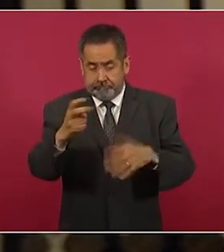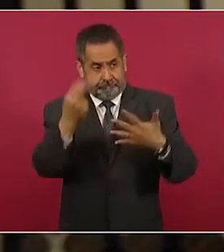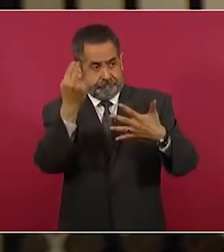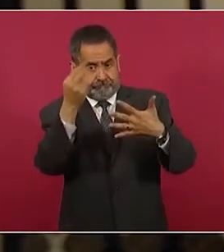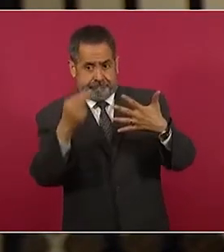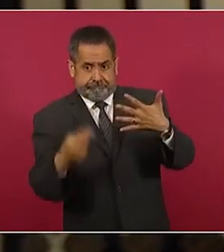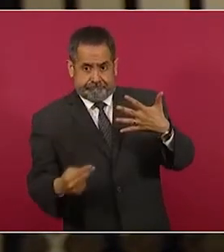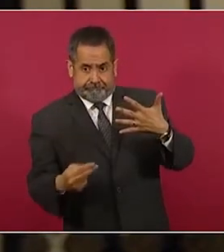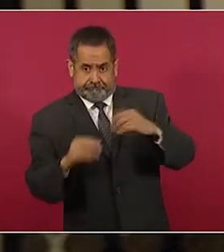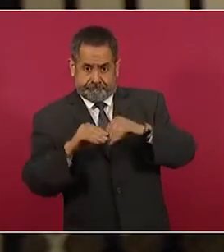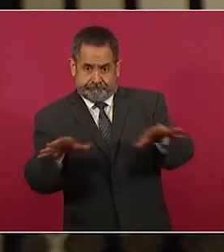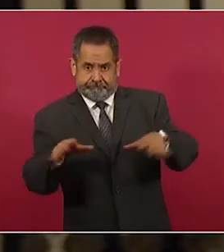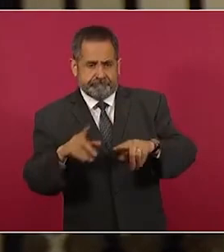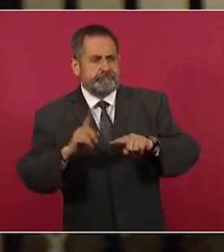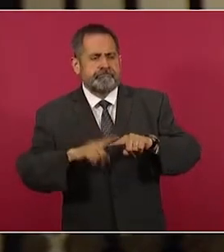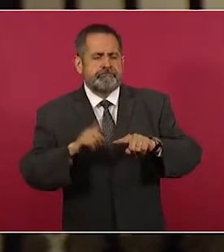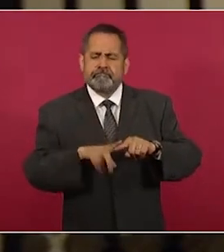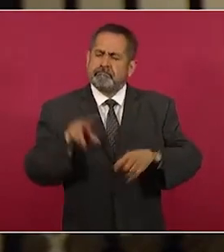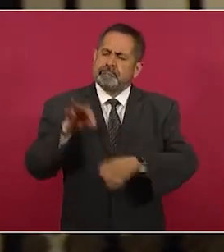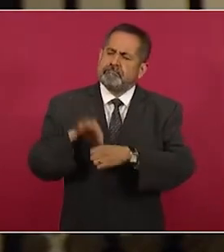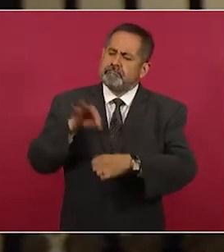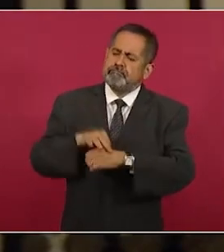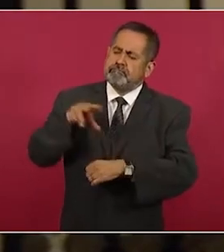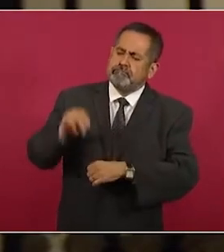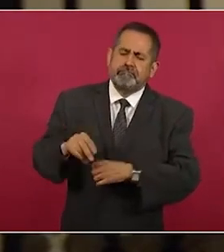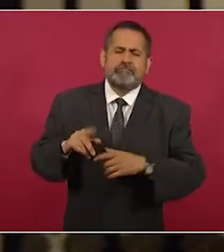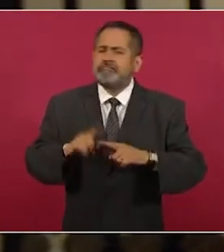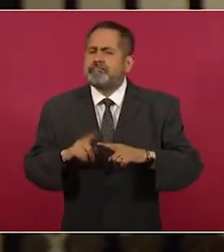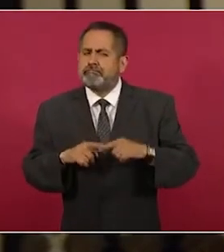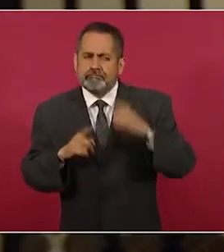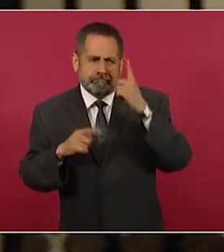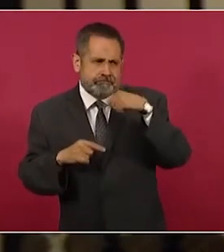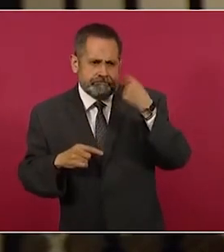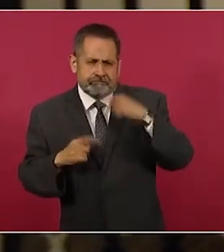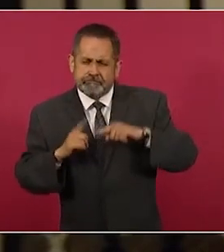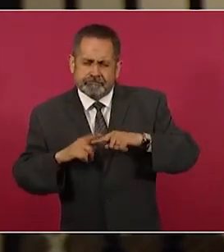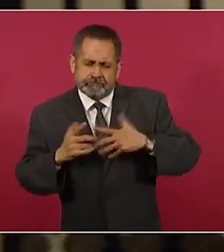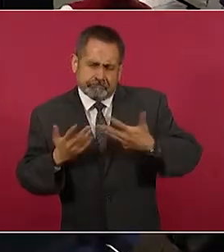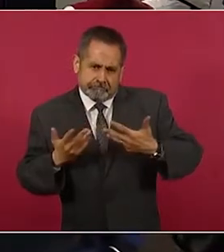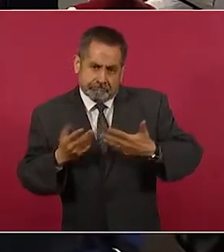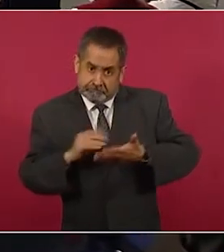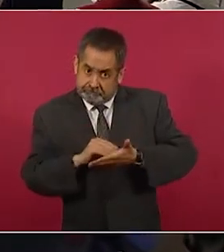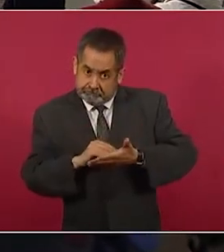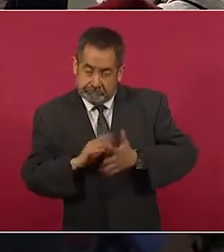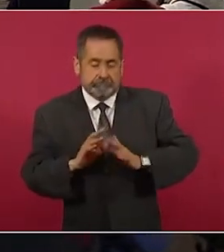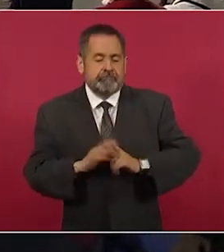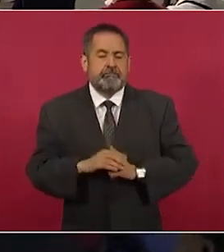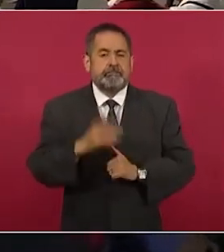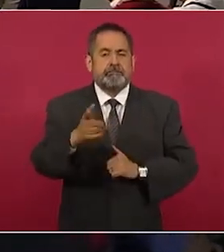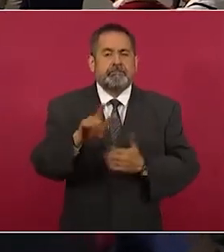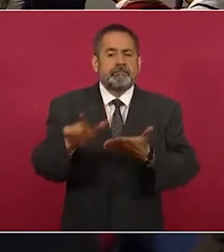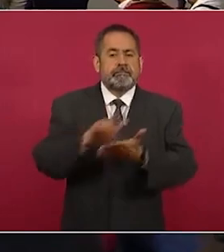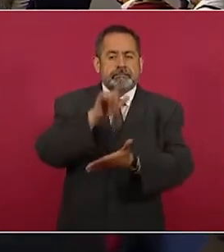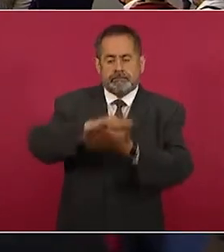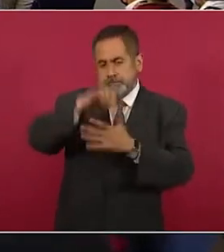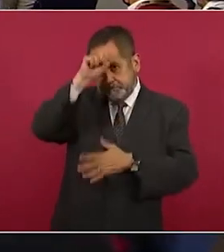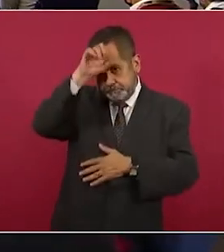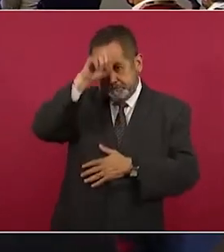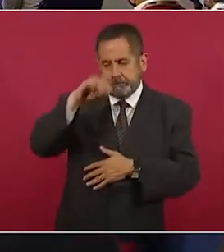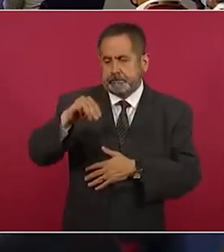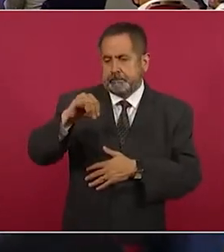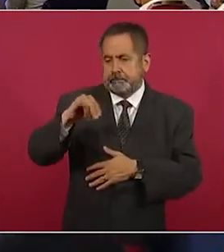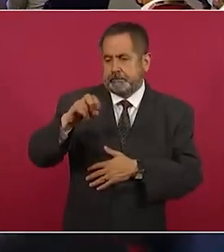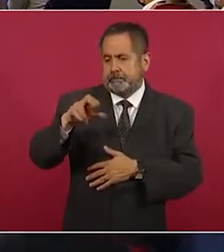ejercicio, este planteamiento y si nos pudiera comentar acerca sobre la iniciativa de la ley minera y la